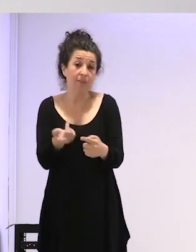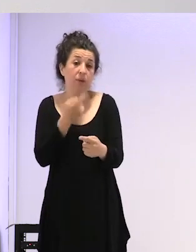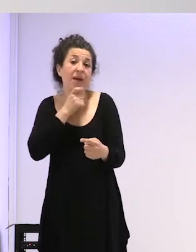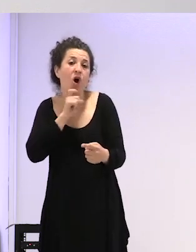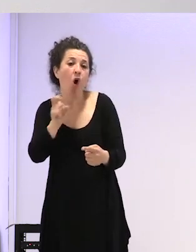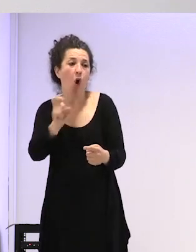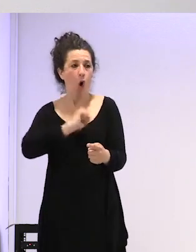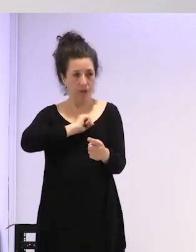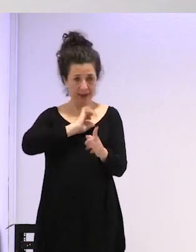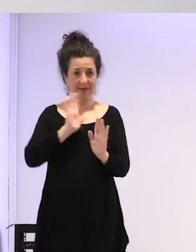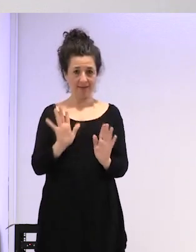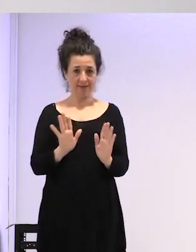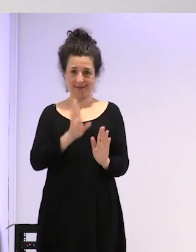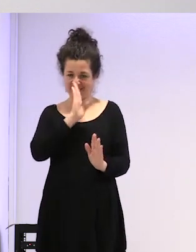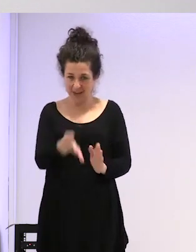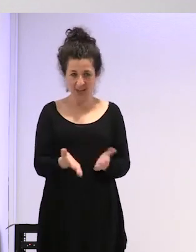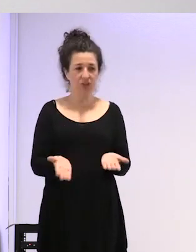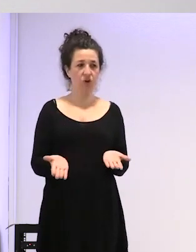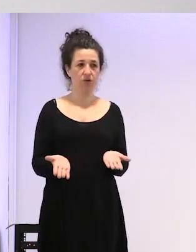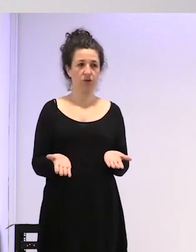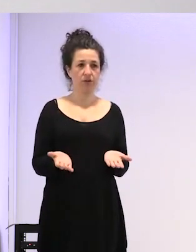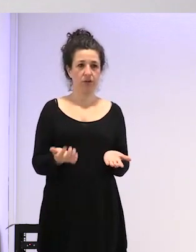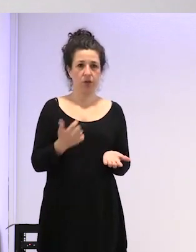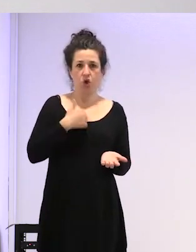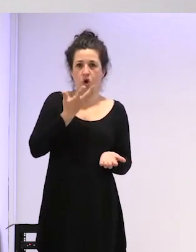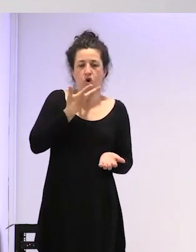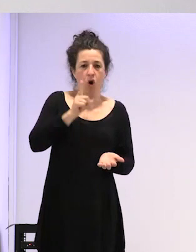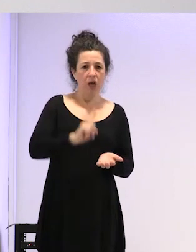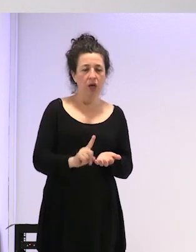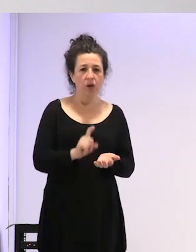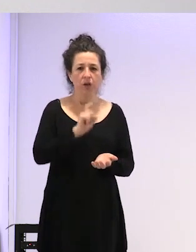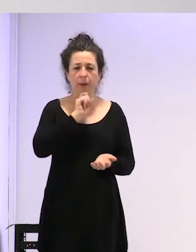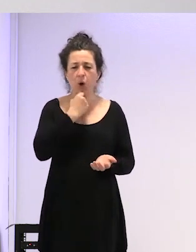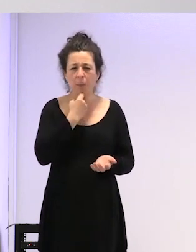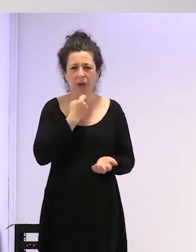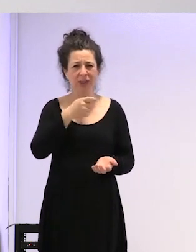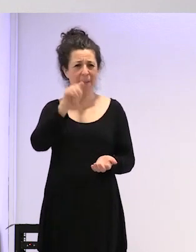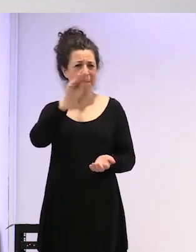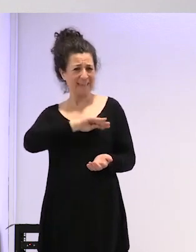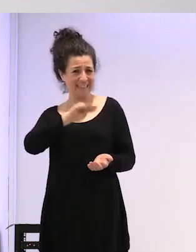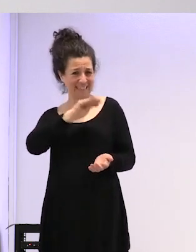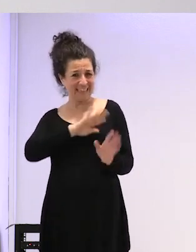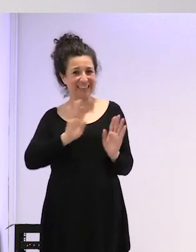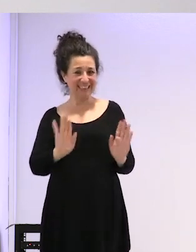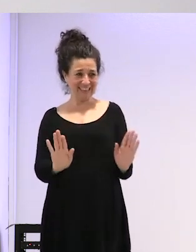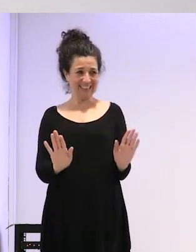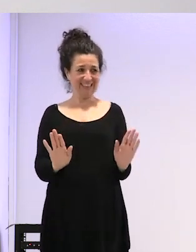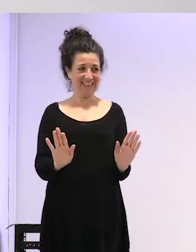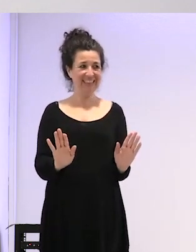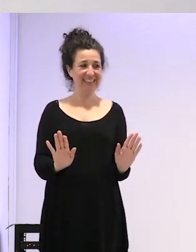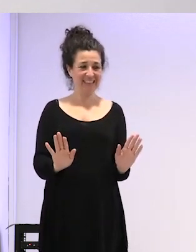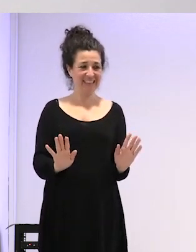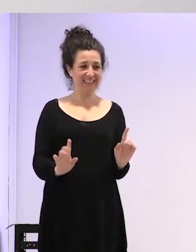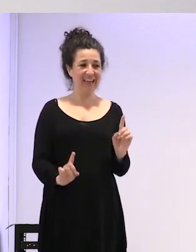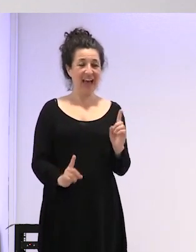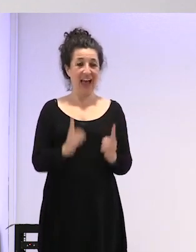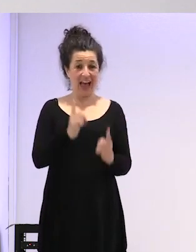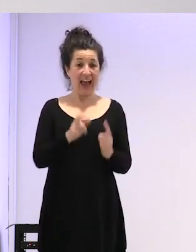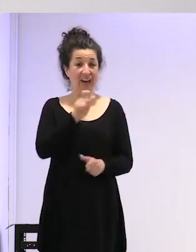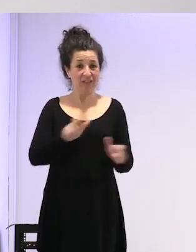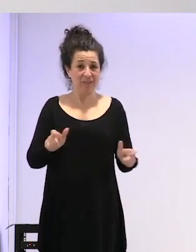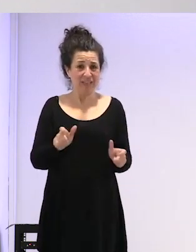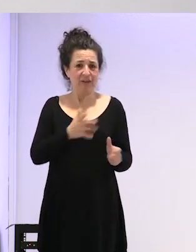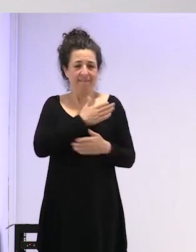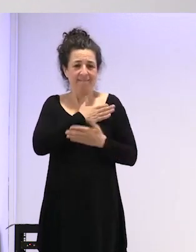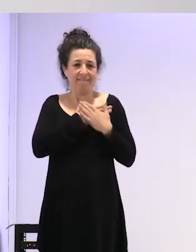directamente es que no sé yo no les conozco pero me odian bastante sí no está hay gente que me quiere pero hay gente